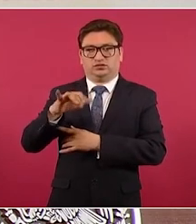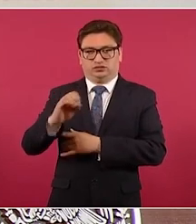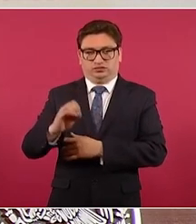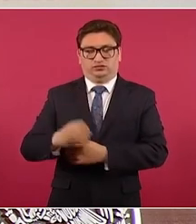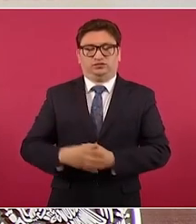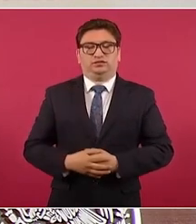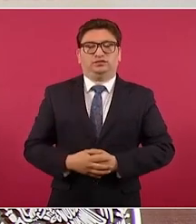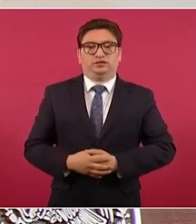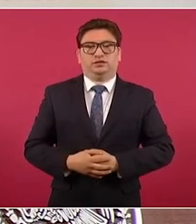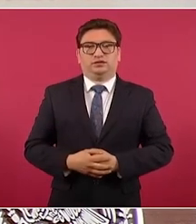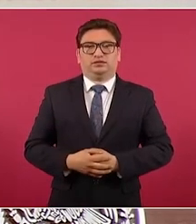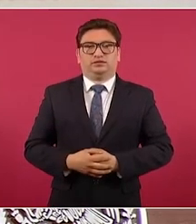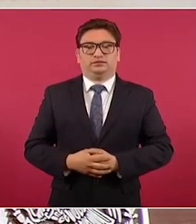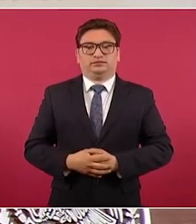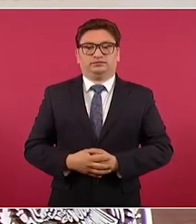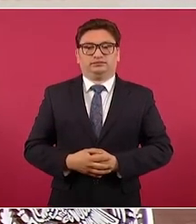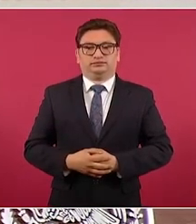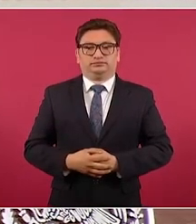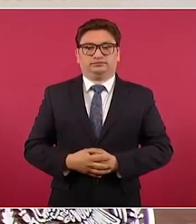Hasta ahora